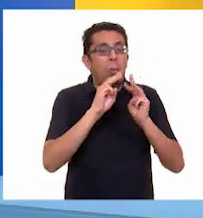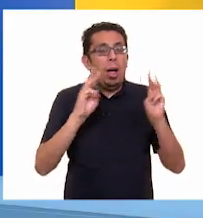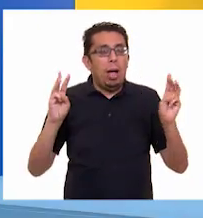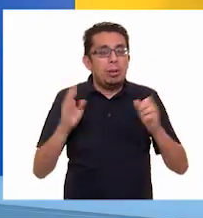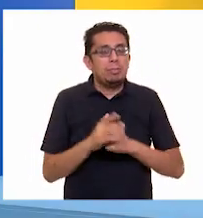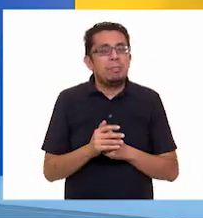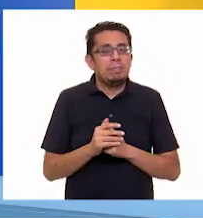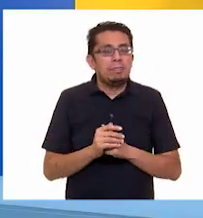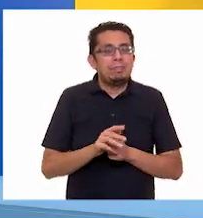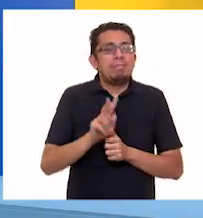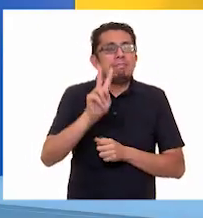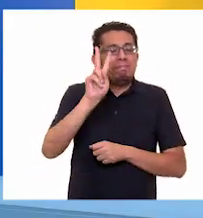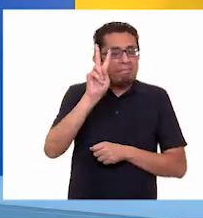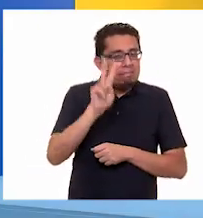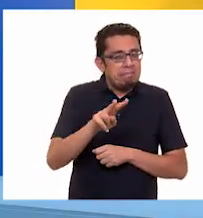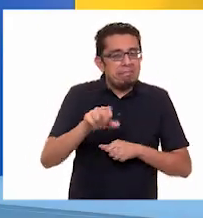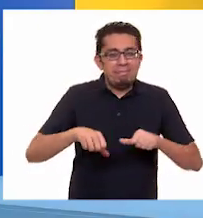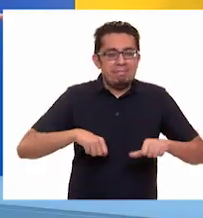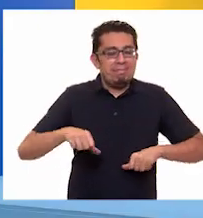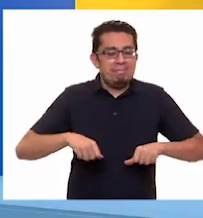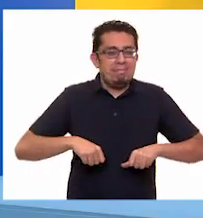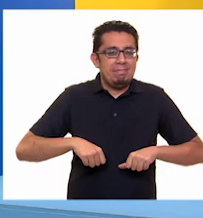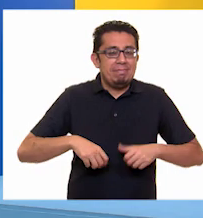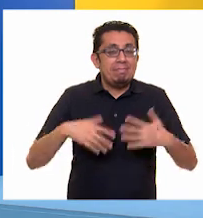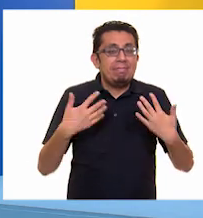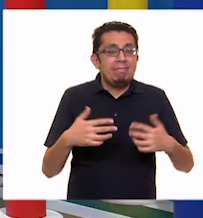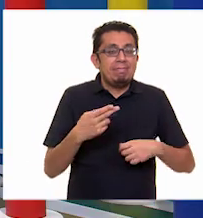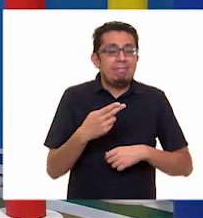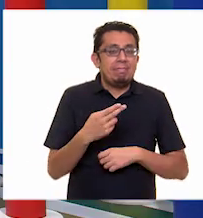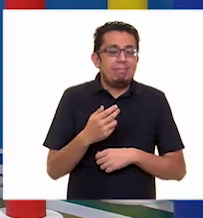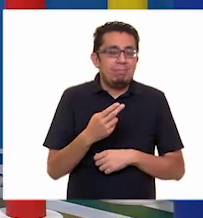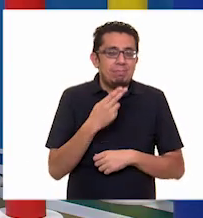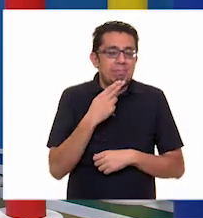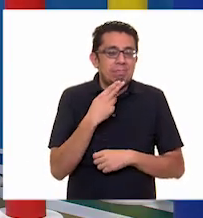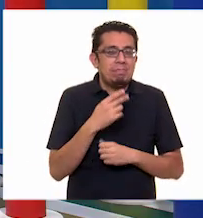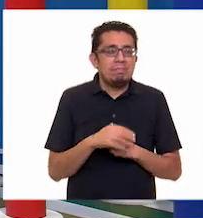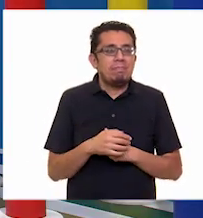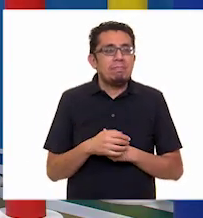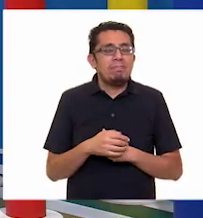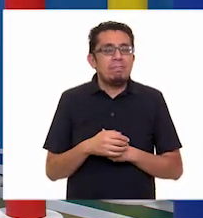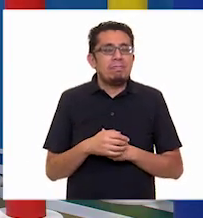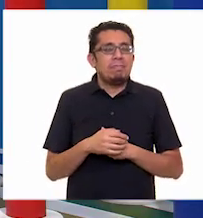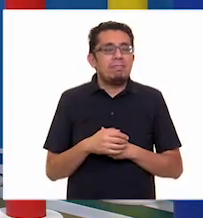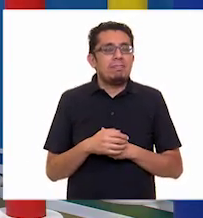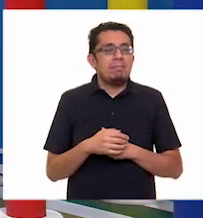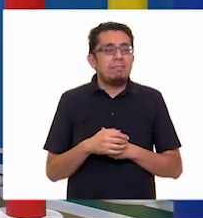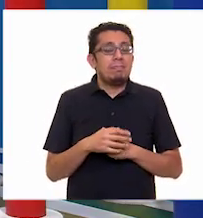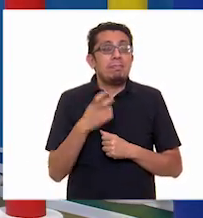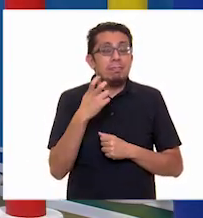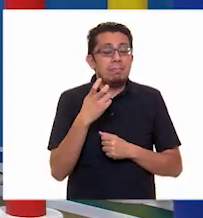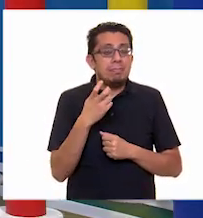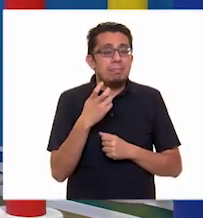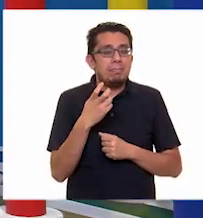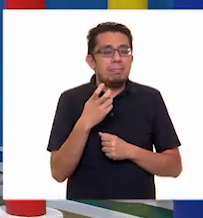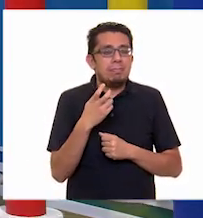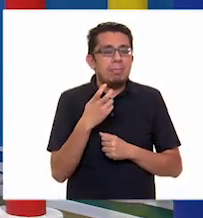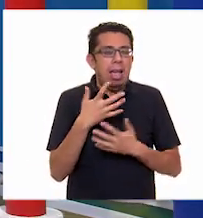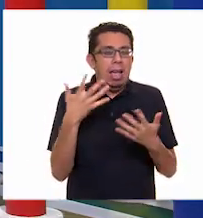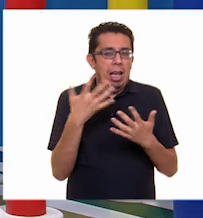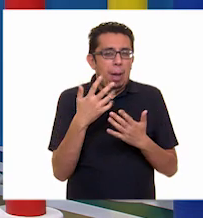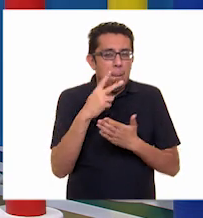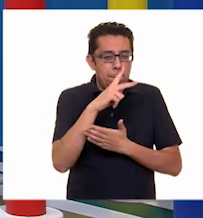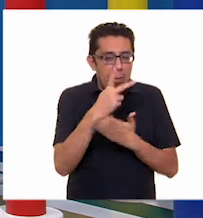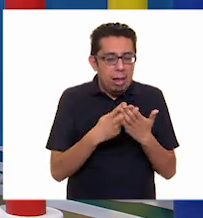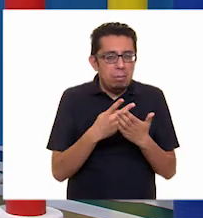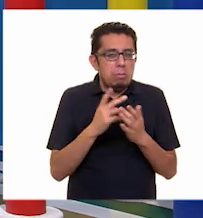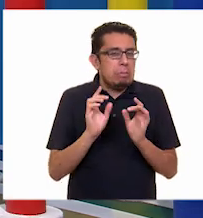Pues la verdad es que fue una actividad muy útil, ¿verdad, maestra? Sí, realizamos el ejercicio con el caso de los sismos, pero es